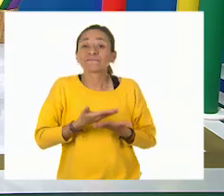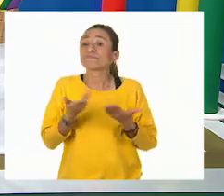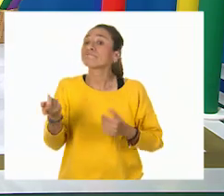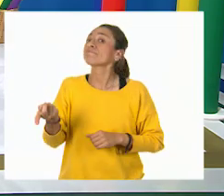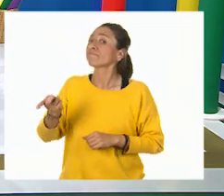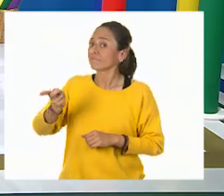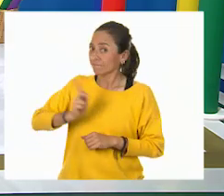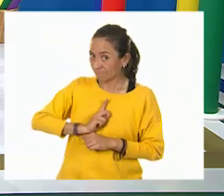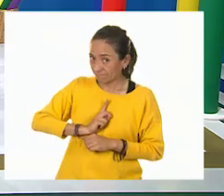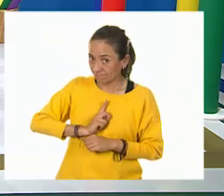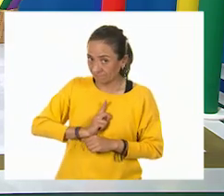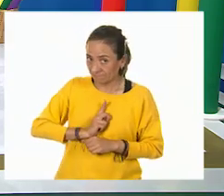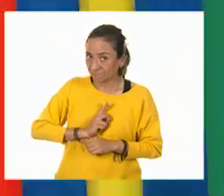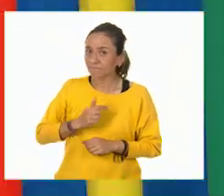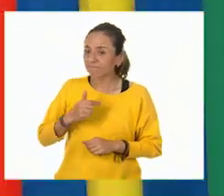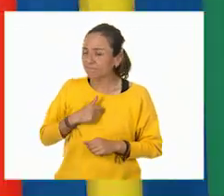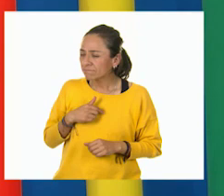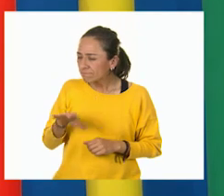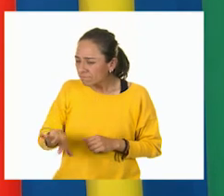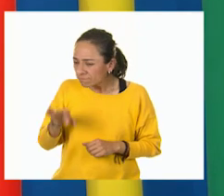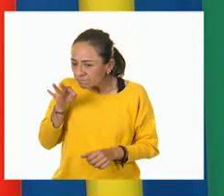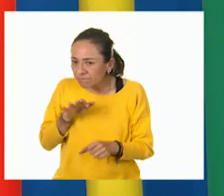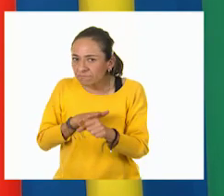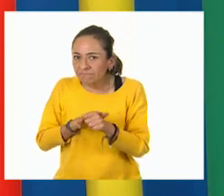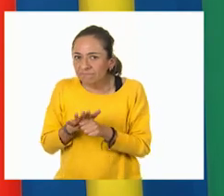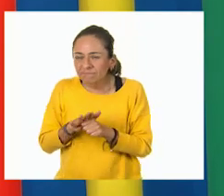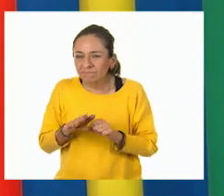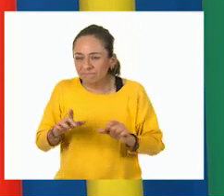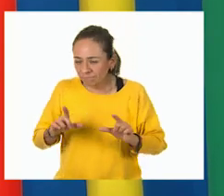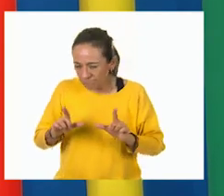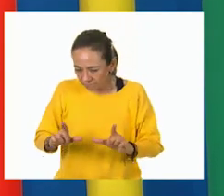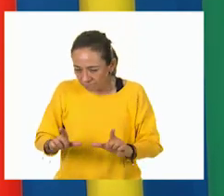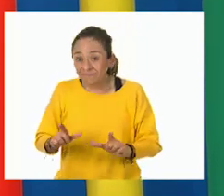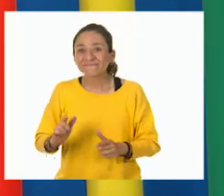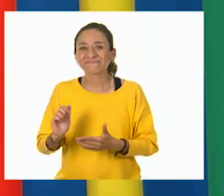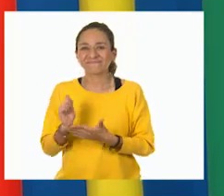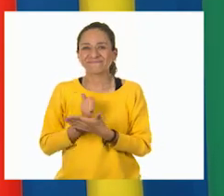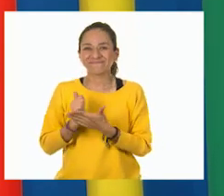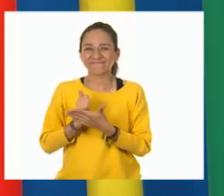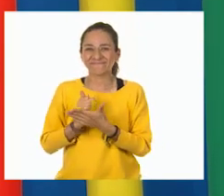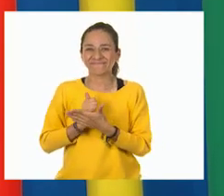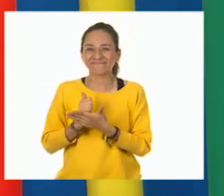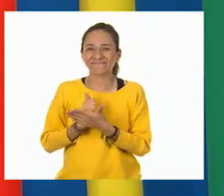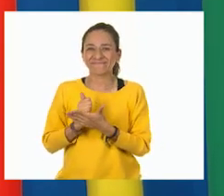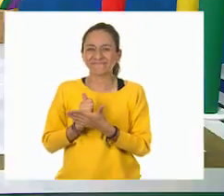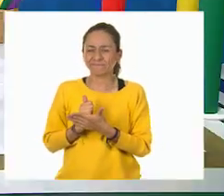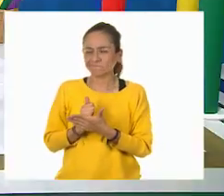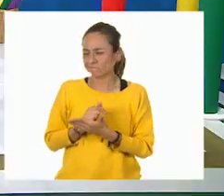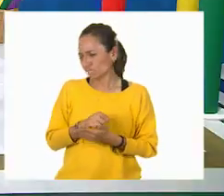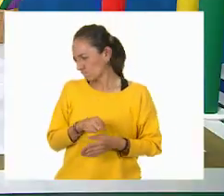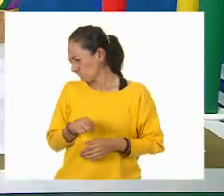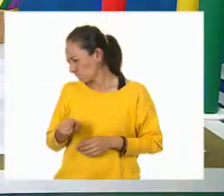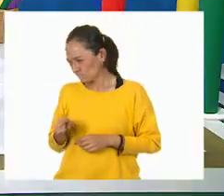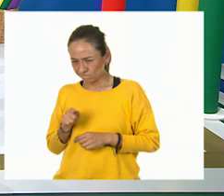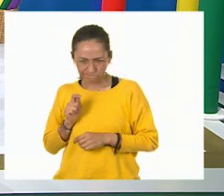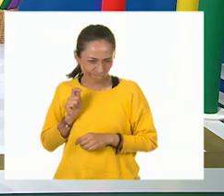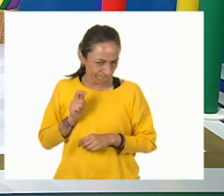turno. Y yo voy a tomar la tarjeta azul. Y me tocó...